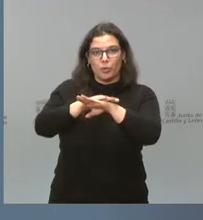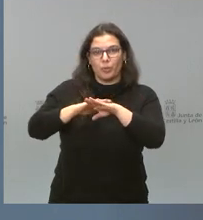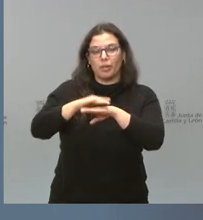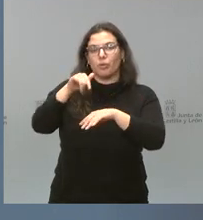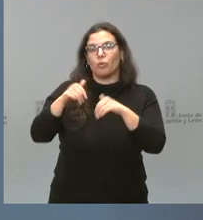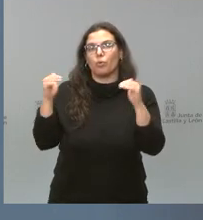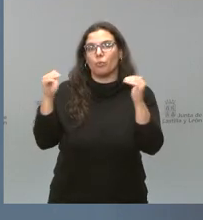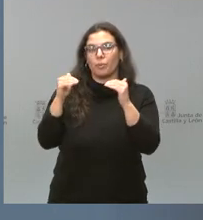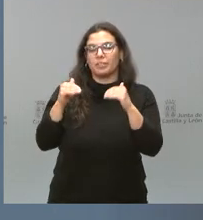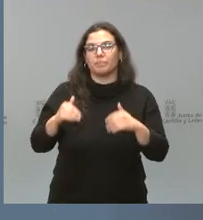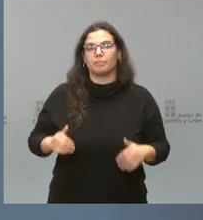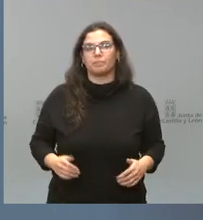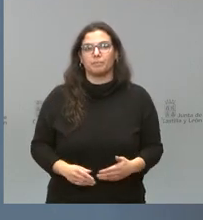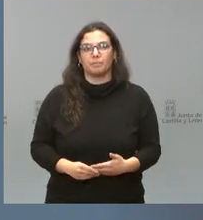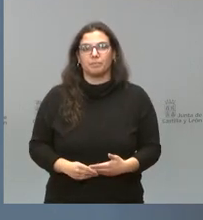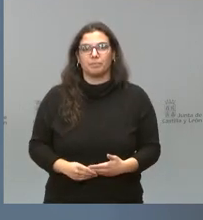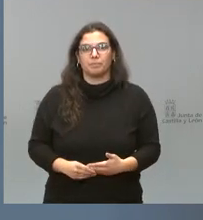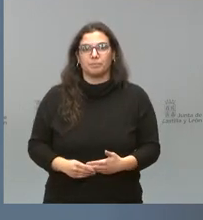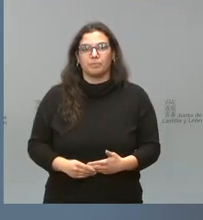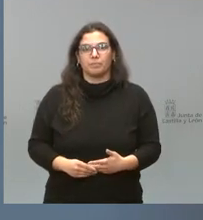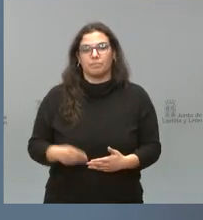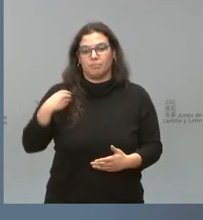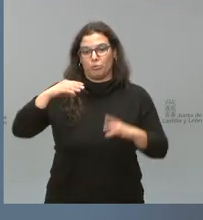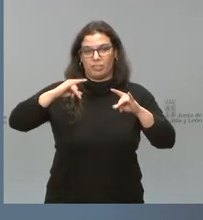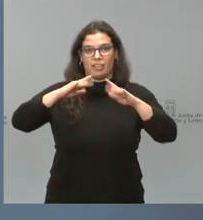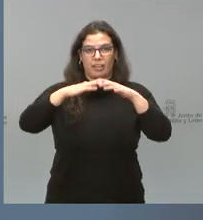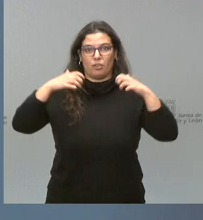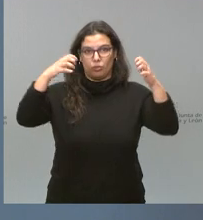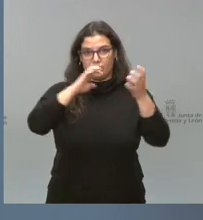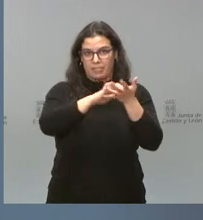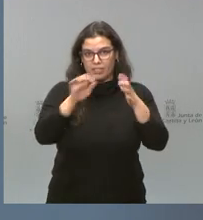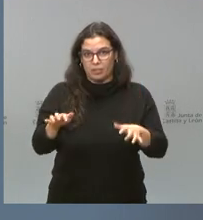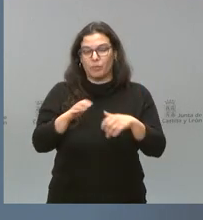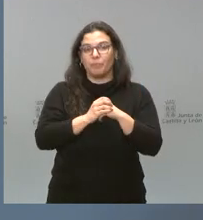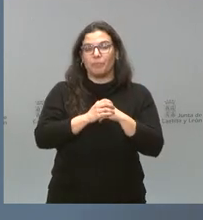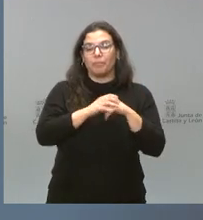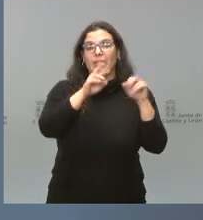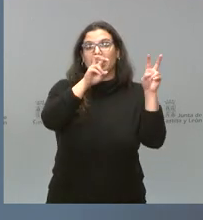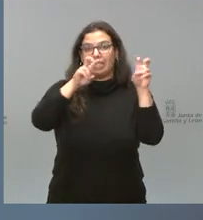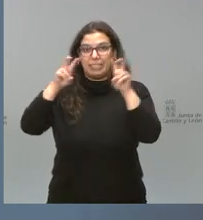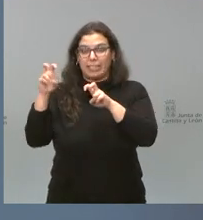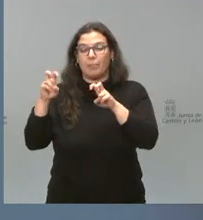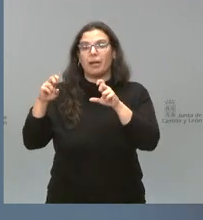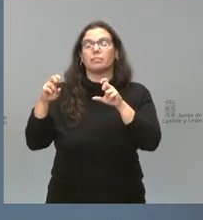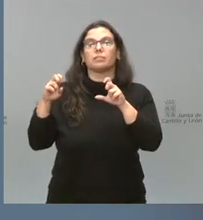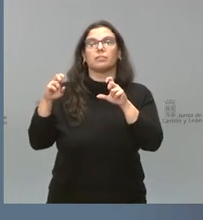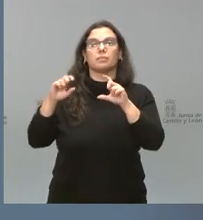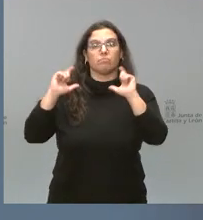jueves, coincidiendo en las Cortes de Castilla y León. Son bastantes los asuntos que han sido objeto de